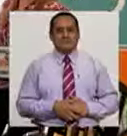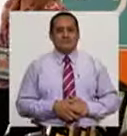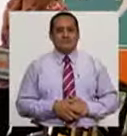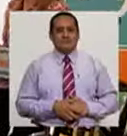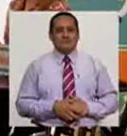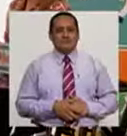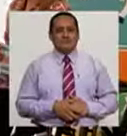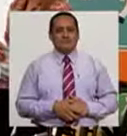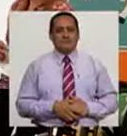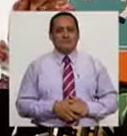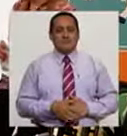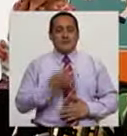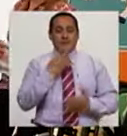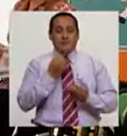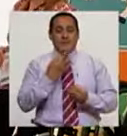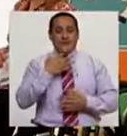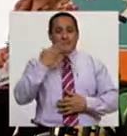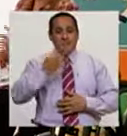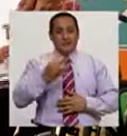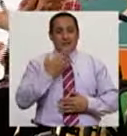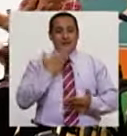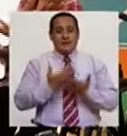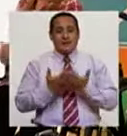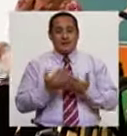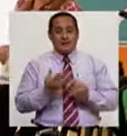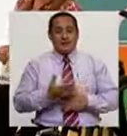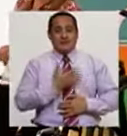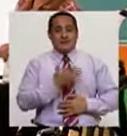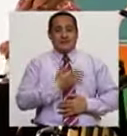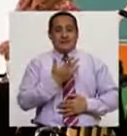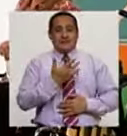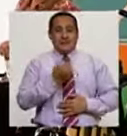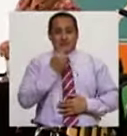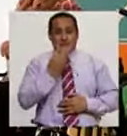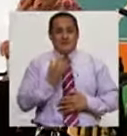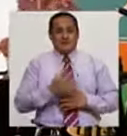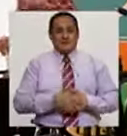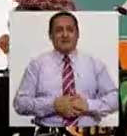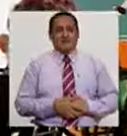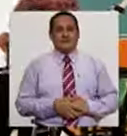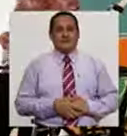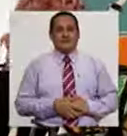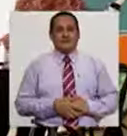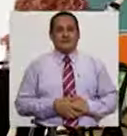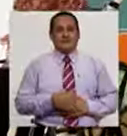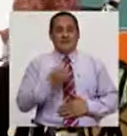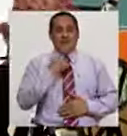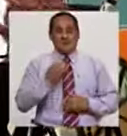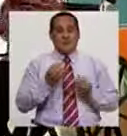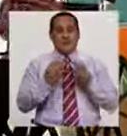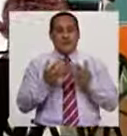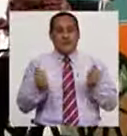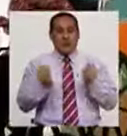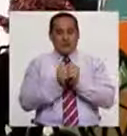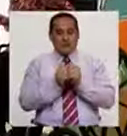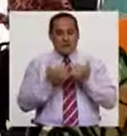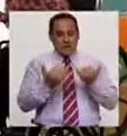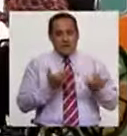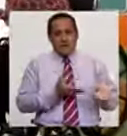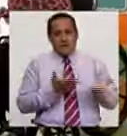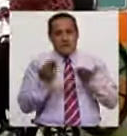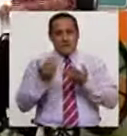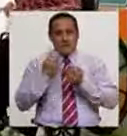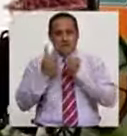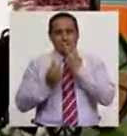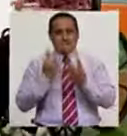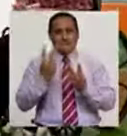Gracias, gracias a ustedes. Sí, de verdad que sí. Oye, tú muy bien, chócale. Ya los iré a acompañar algún día. Sí, acompáñalos.